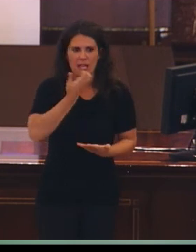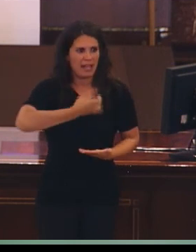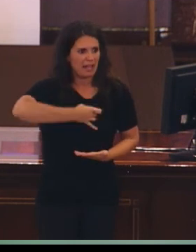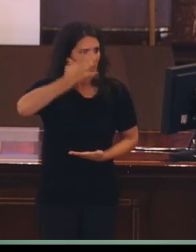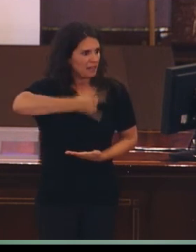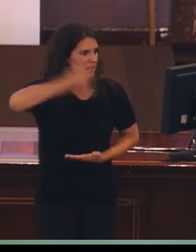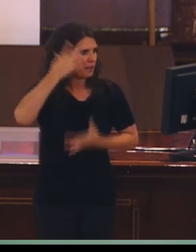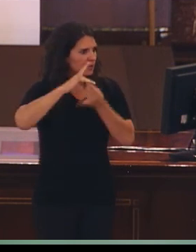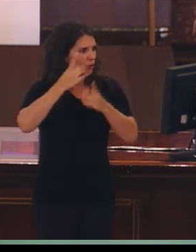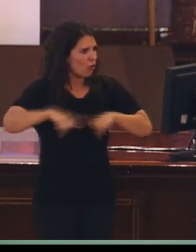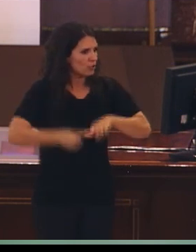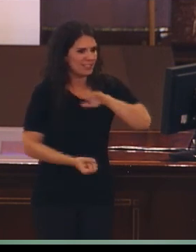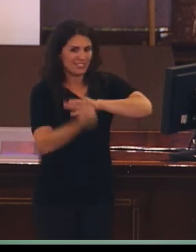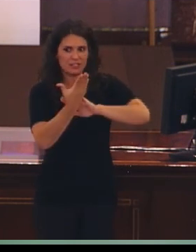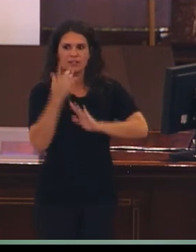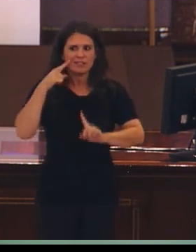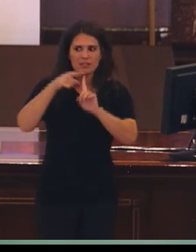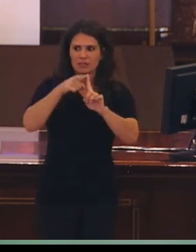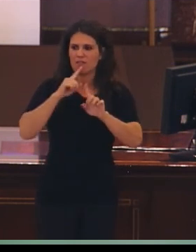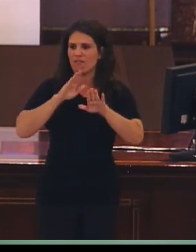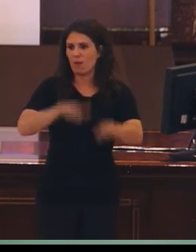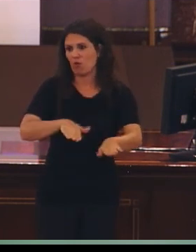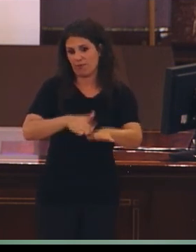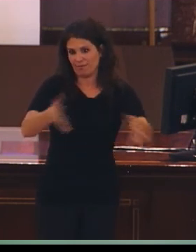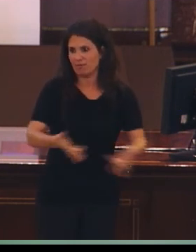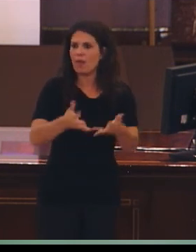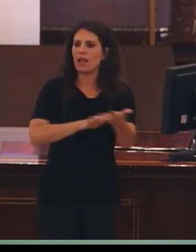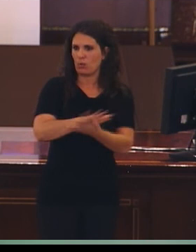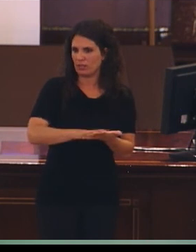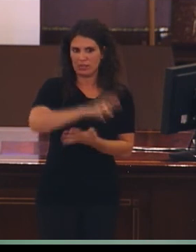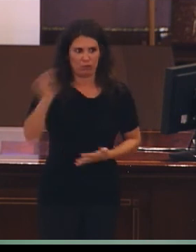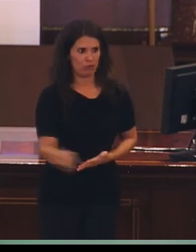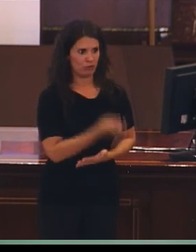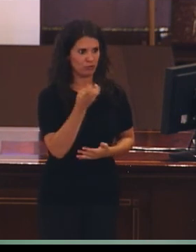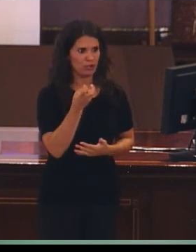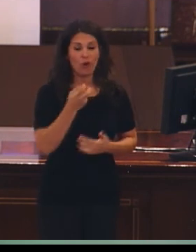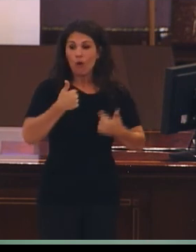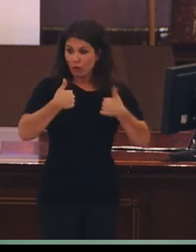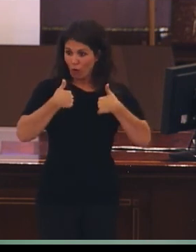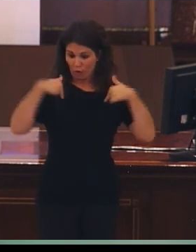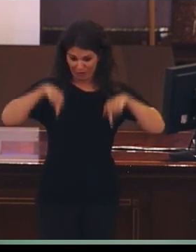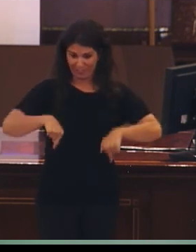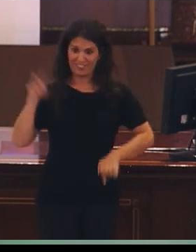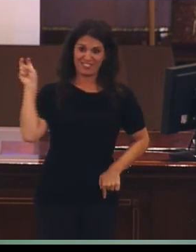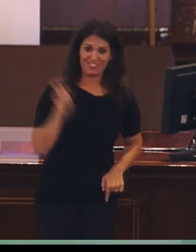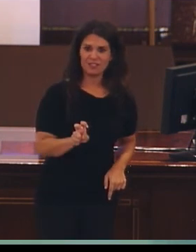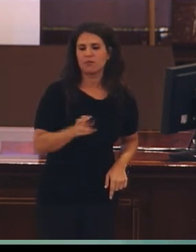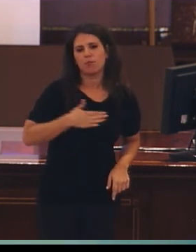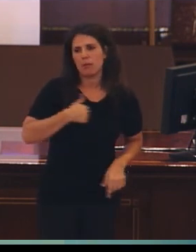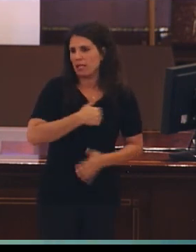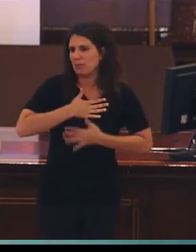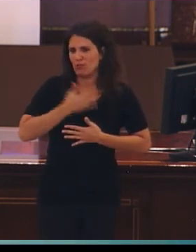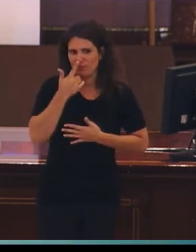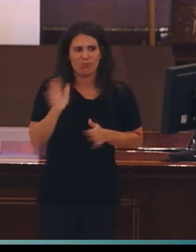en favor de las lenguas de signos. Hoy simplemente vengo como